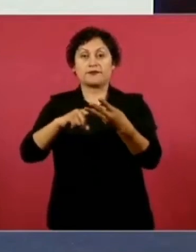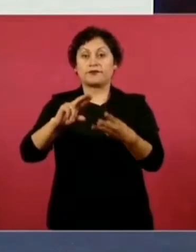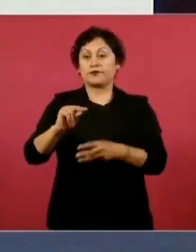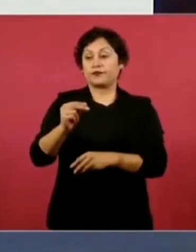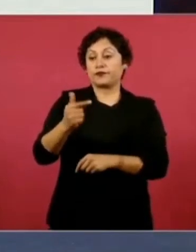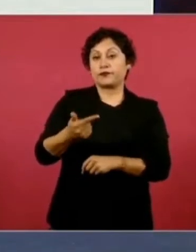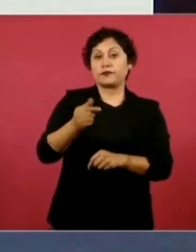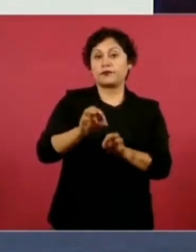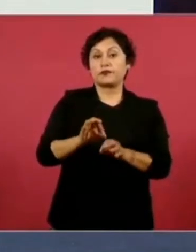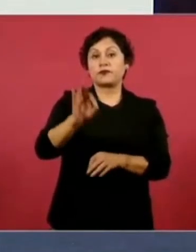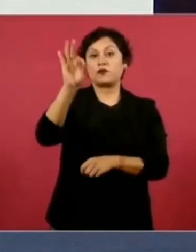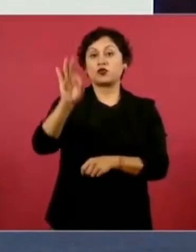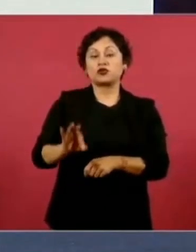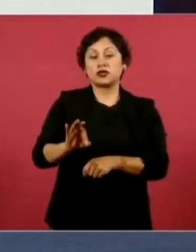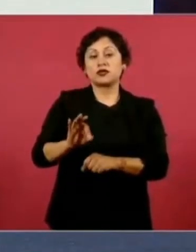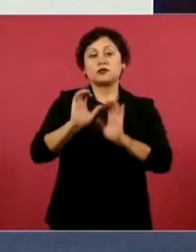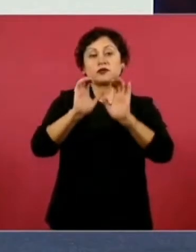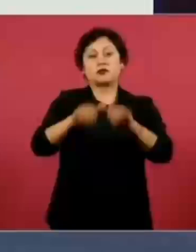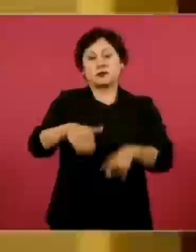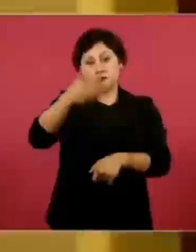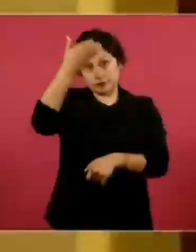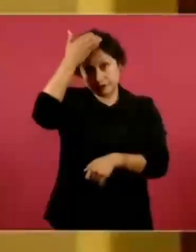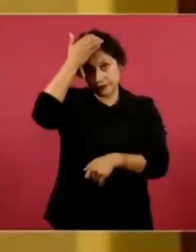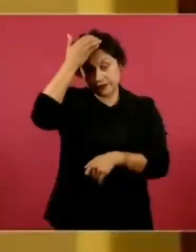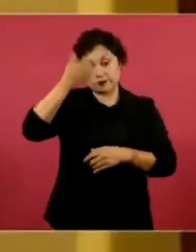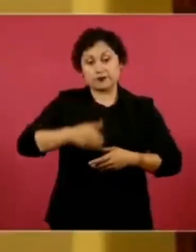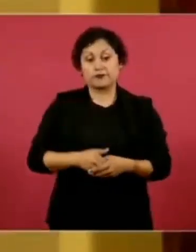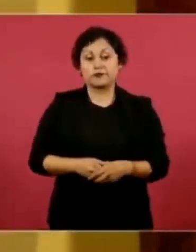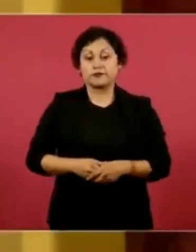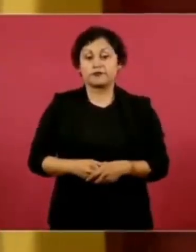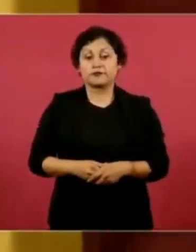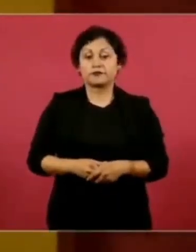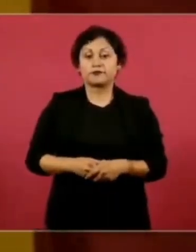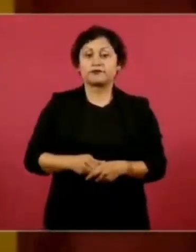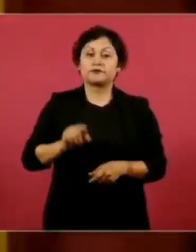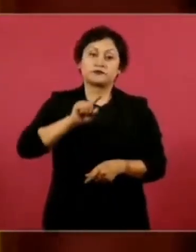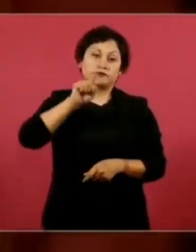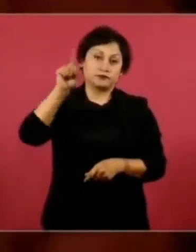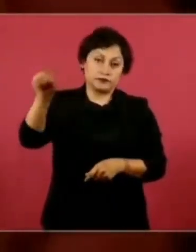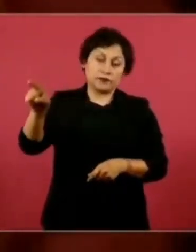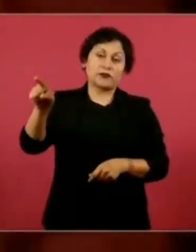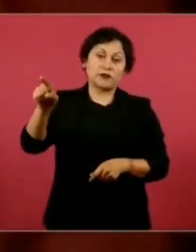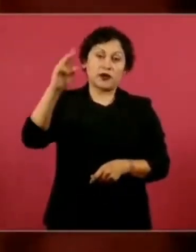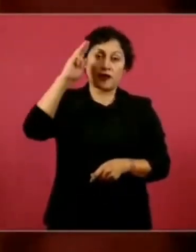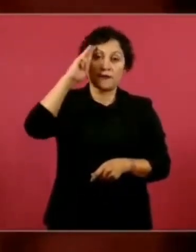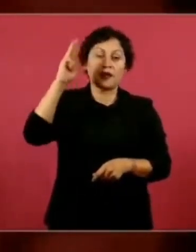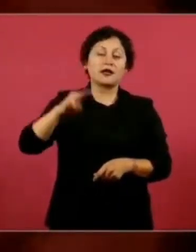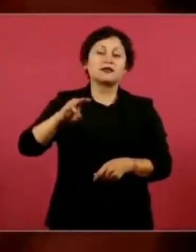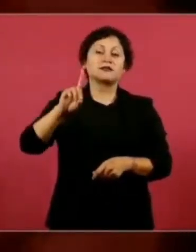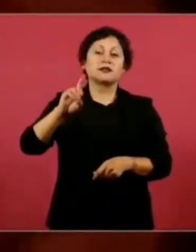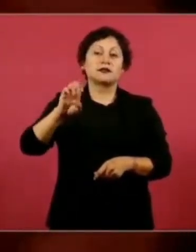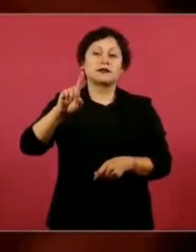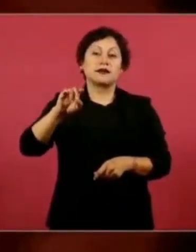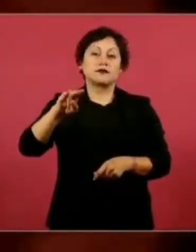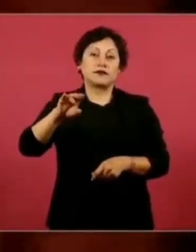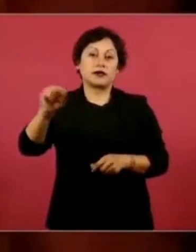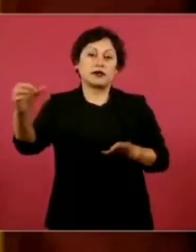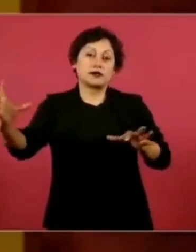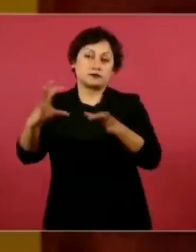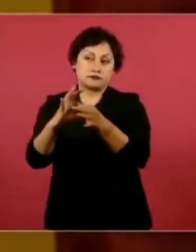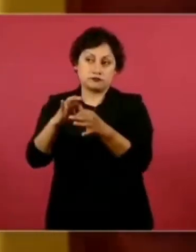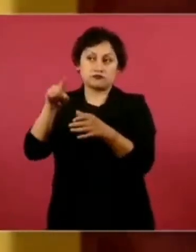por ciento en la contratación de enfermería. Además, allá con la maestra Delfina se está construyendo un nuevo hospital